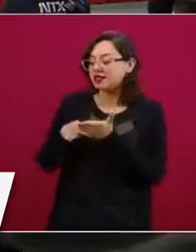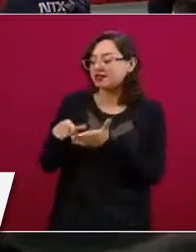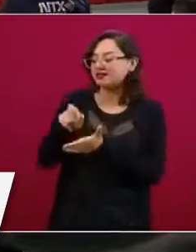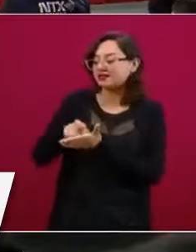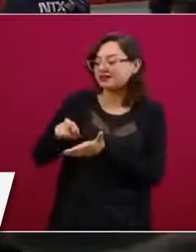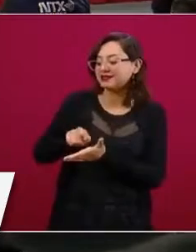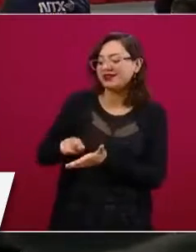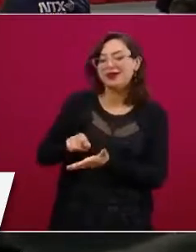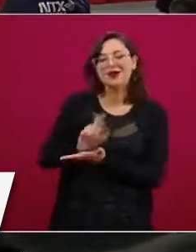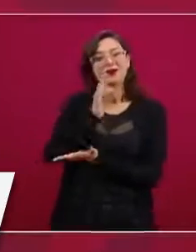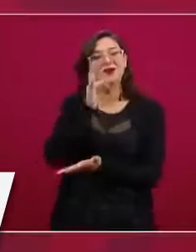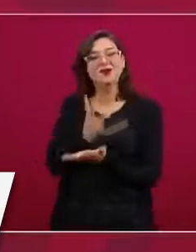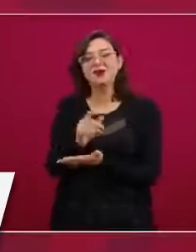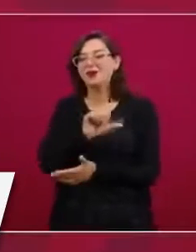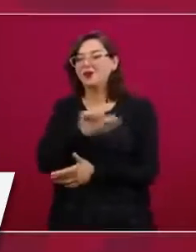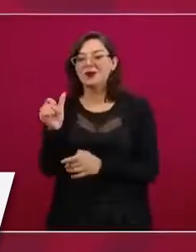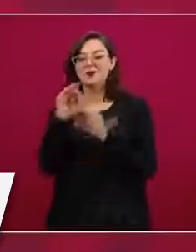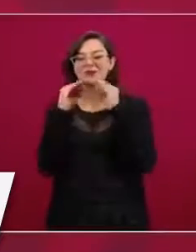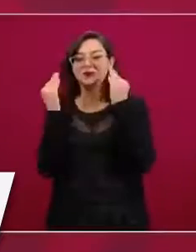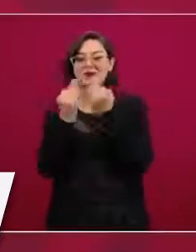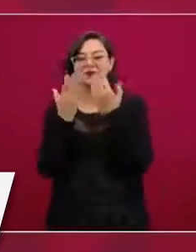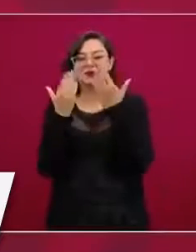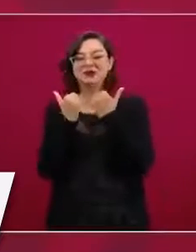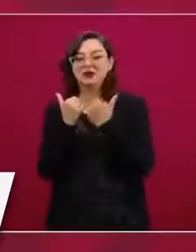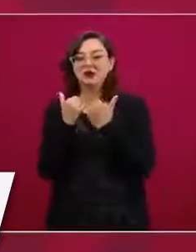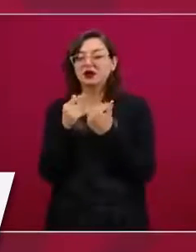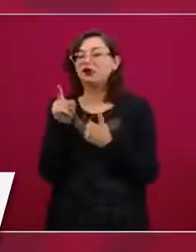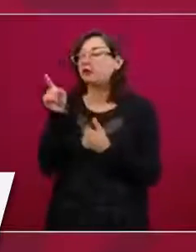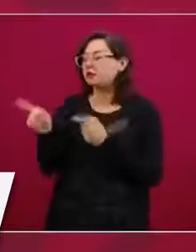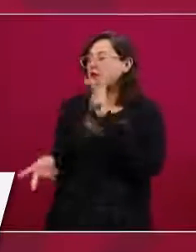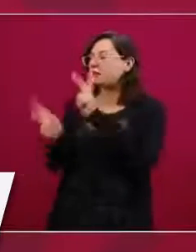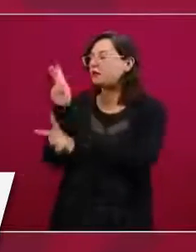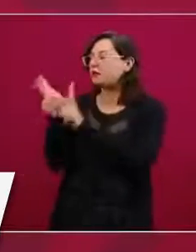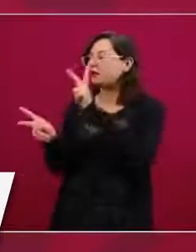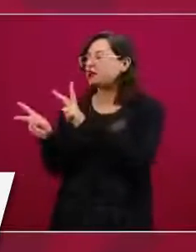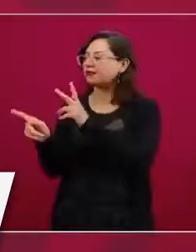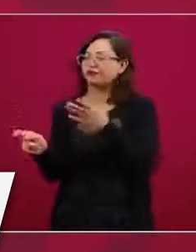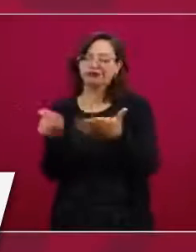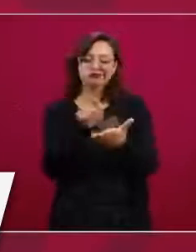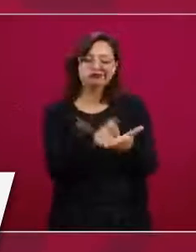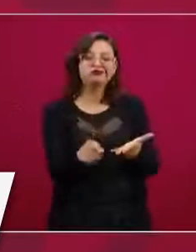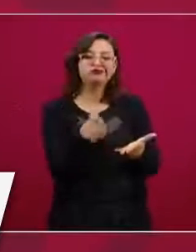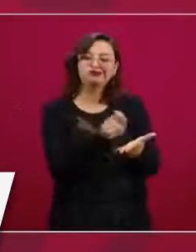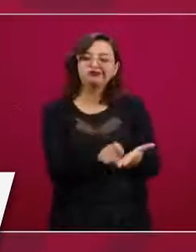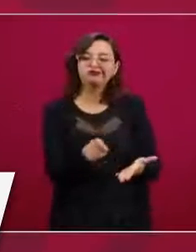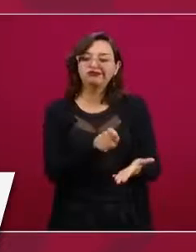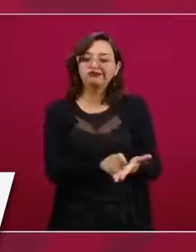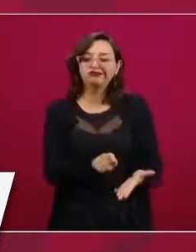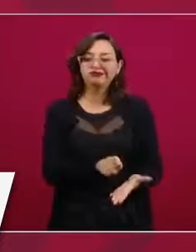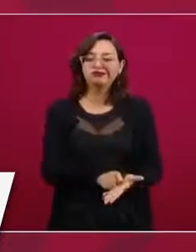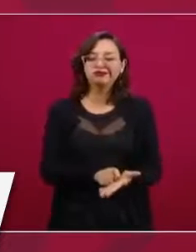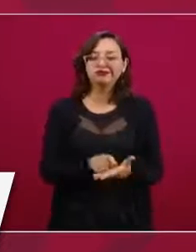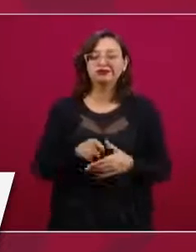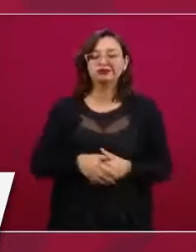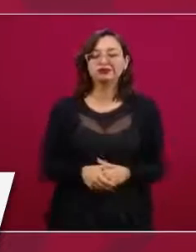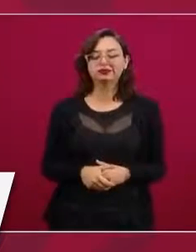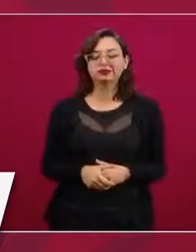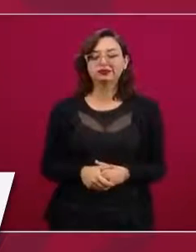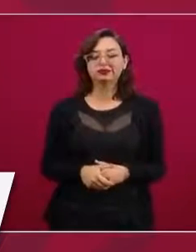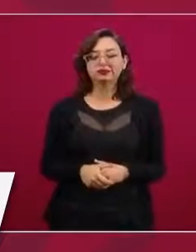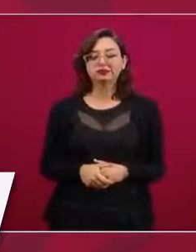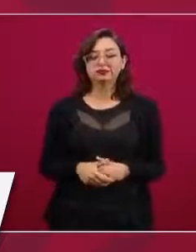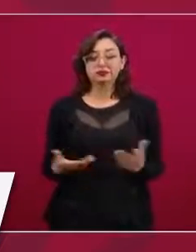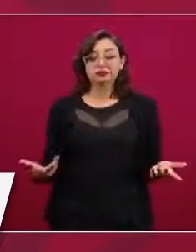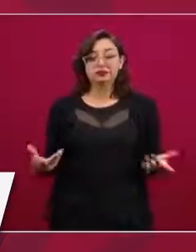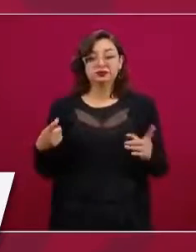no había otra forma. Lo que te platique, escríbelo e incorpóralo en tu carpeta de experiencias. Ponte una